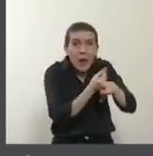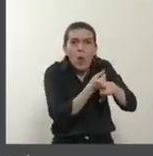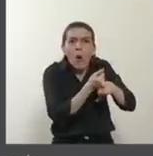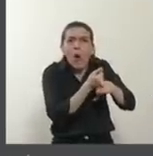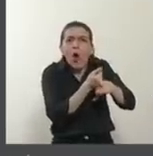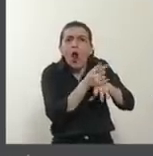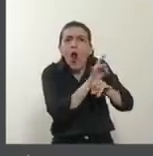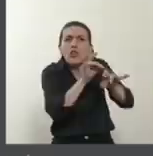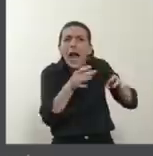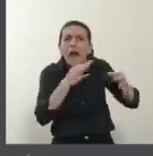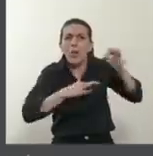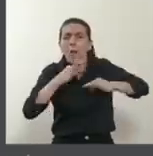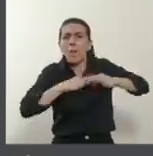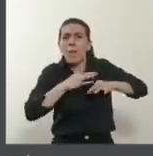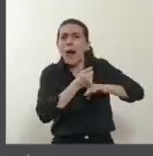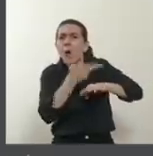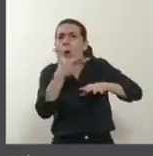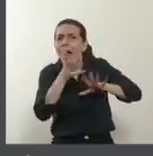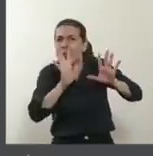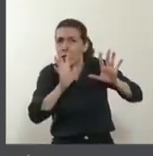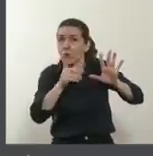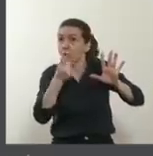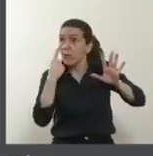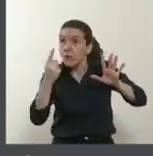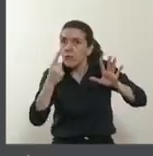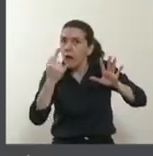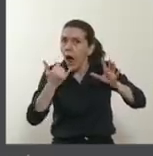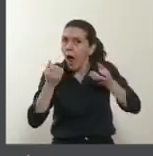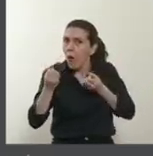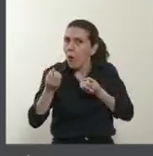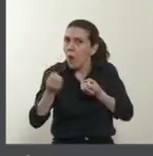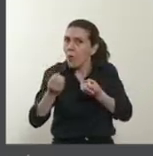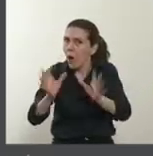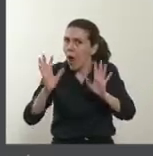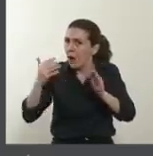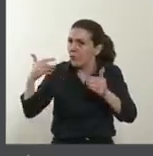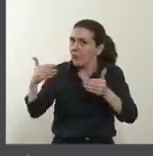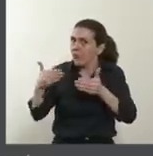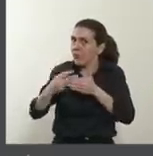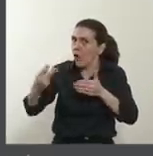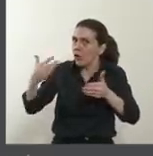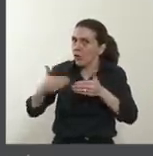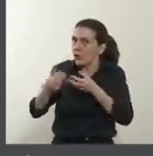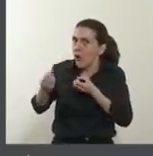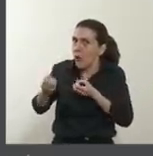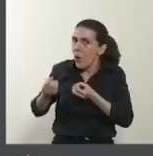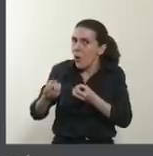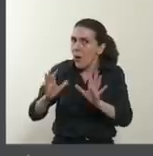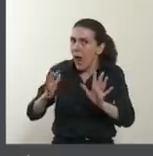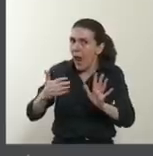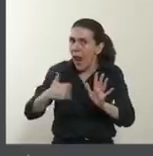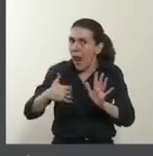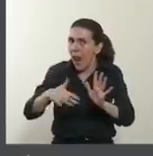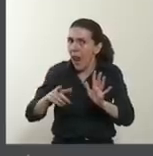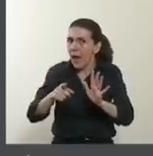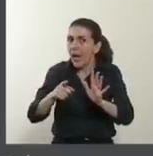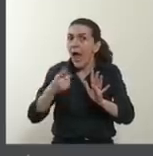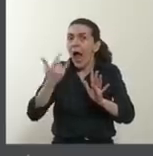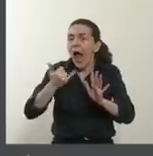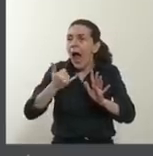Como ven, seguimos bien. Como bien, estamos en alguna